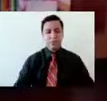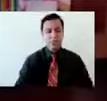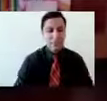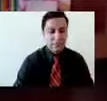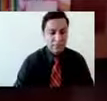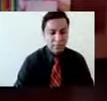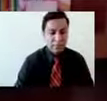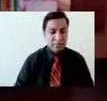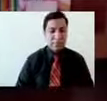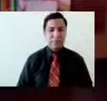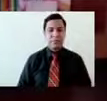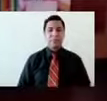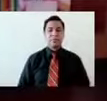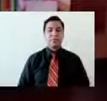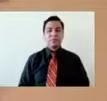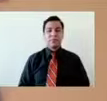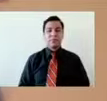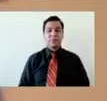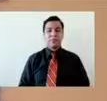paisaje o lo que sea.